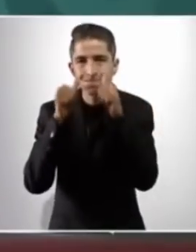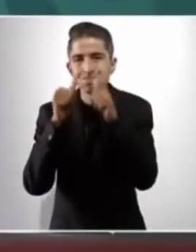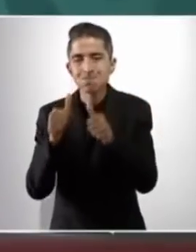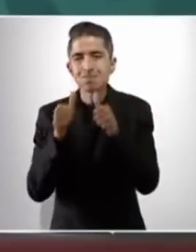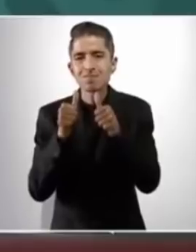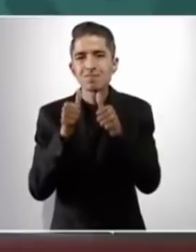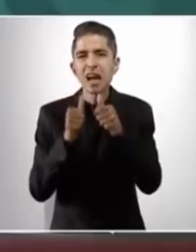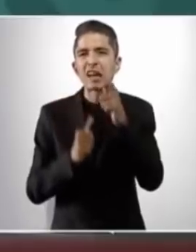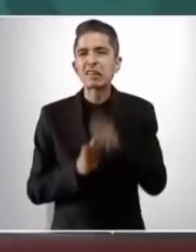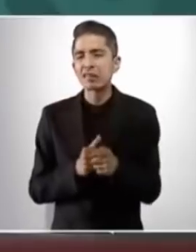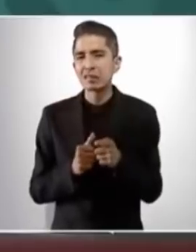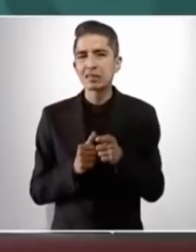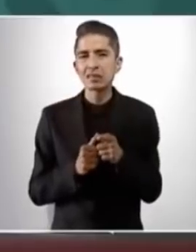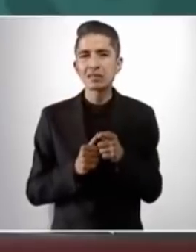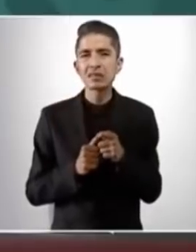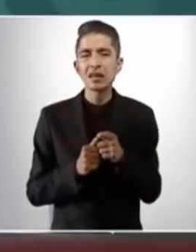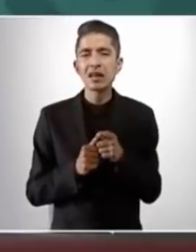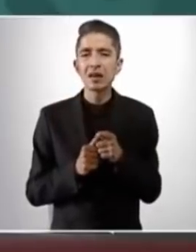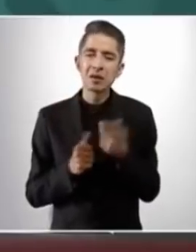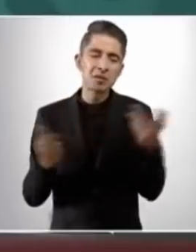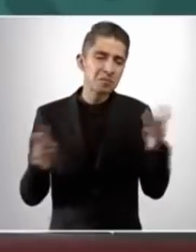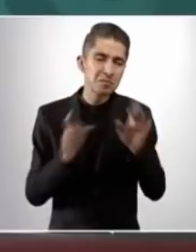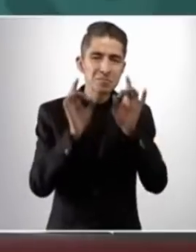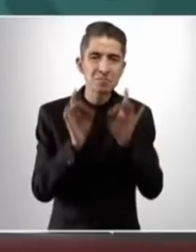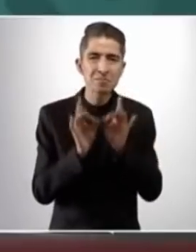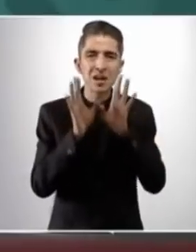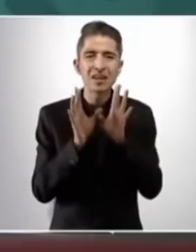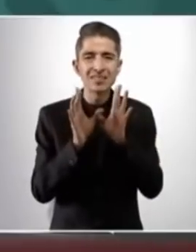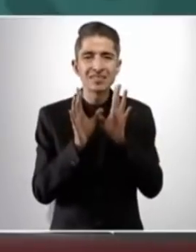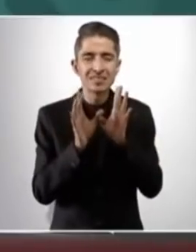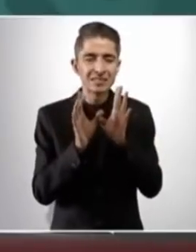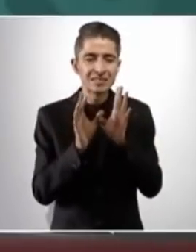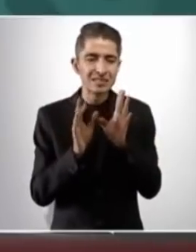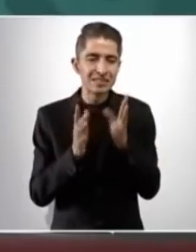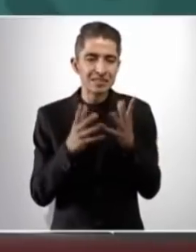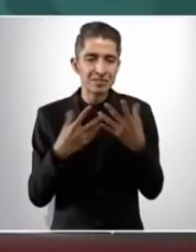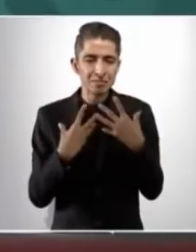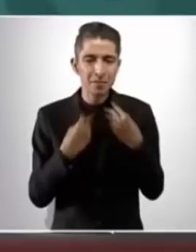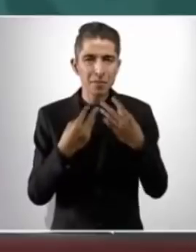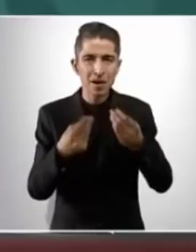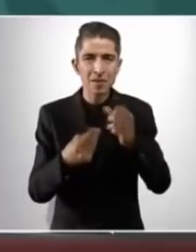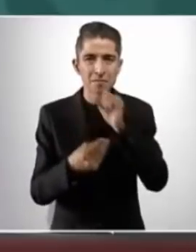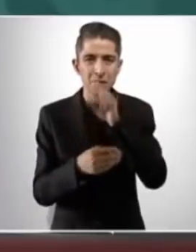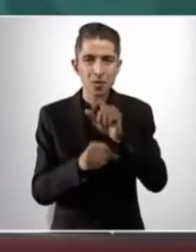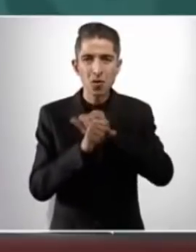afectados por el COVID,